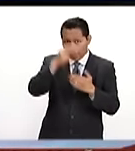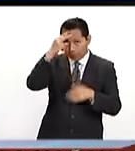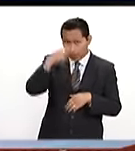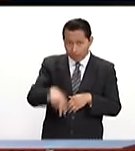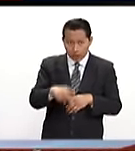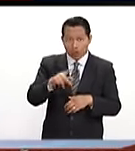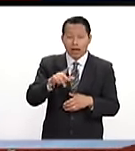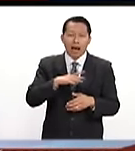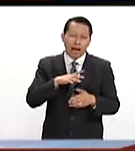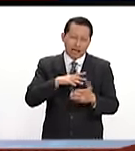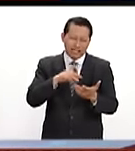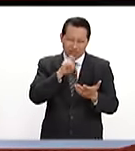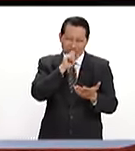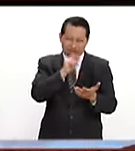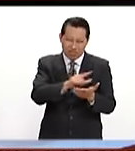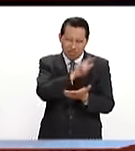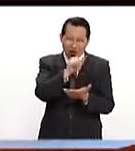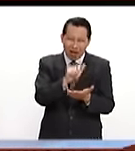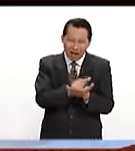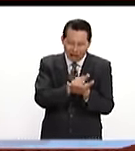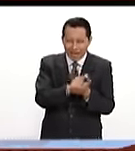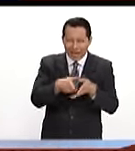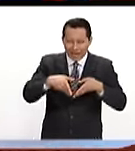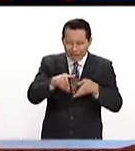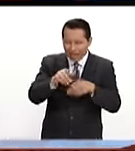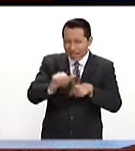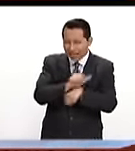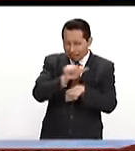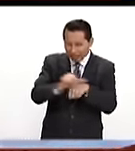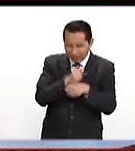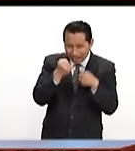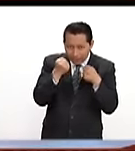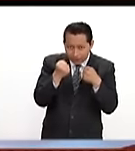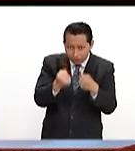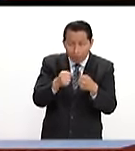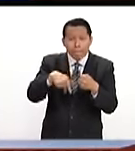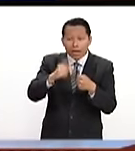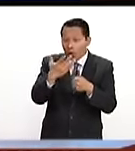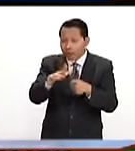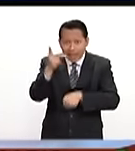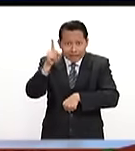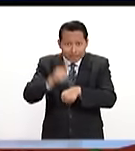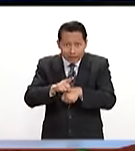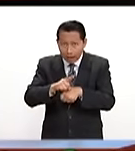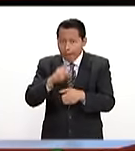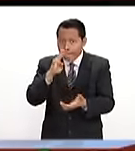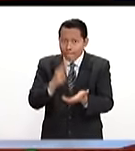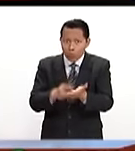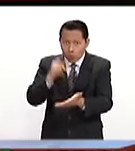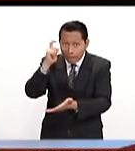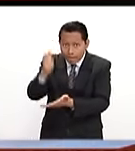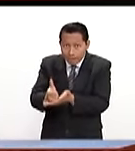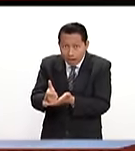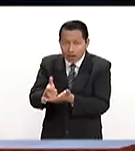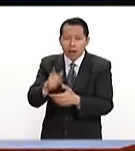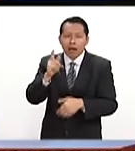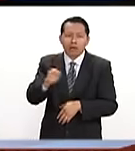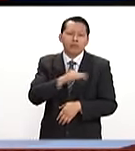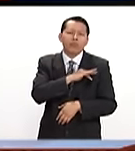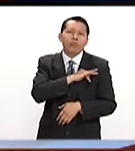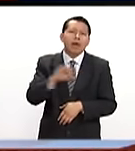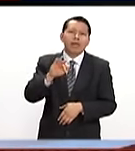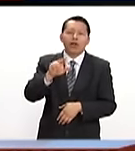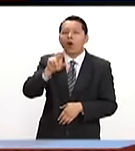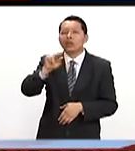infringe el reglamento de tránsito, pero paga en los primeros 10 días la multa, tendrá la posibilidad de que le haga un